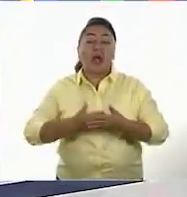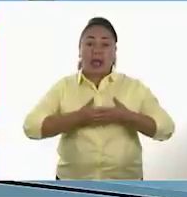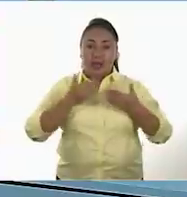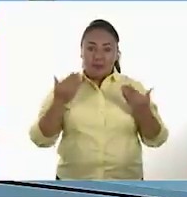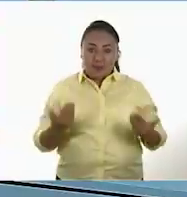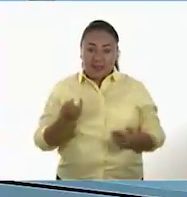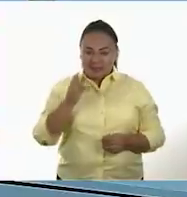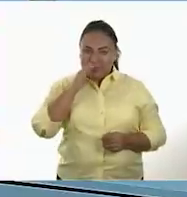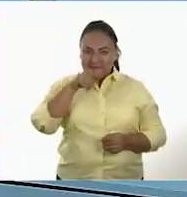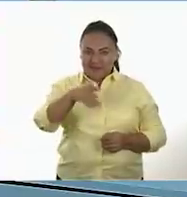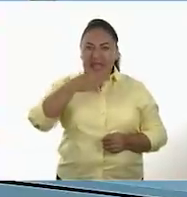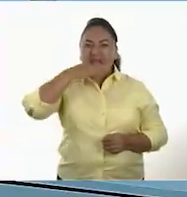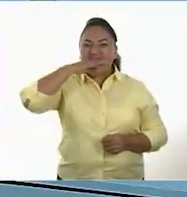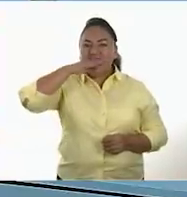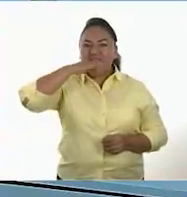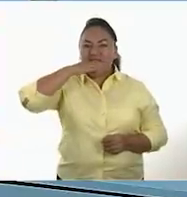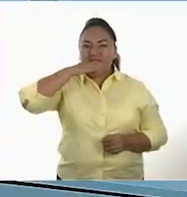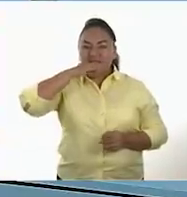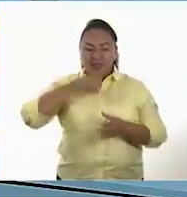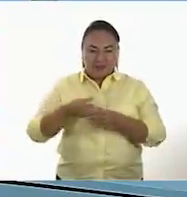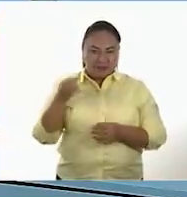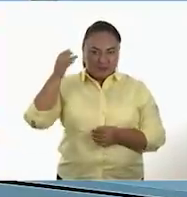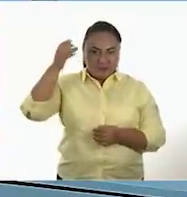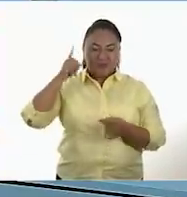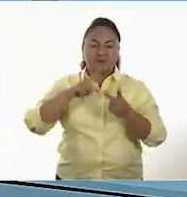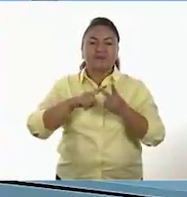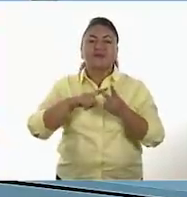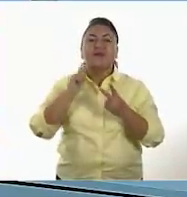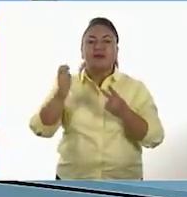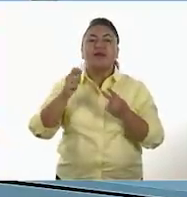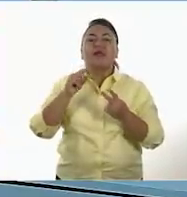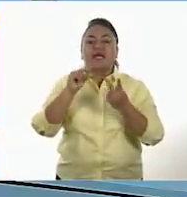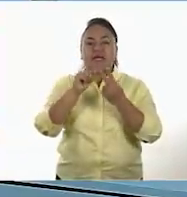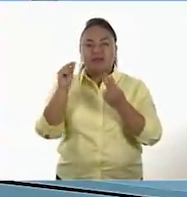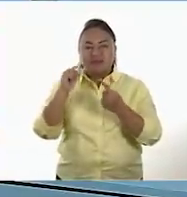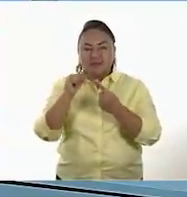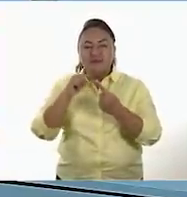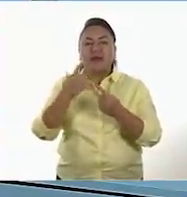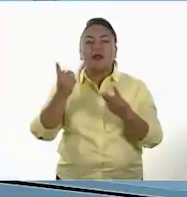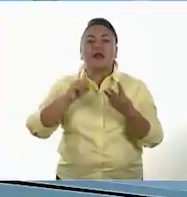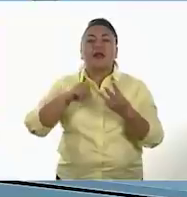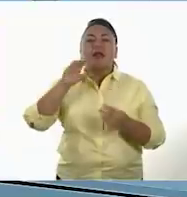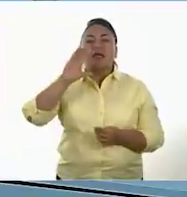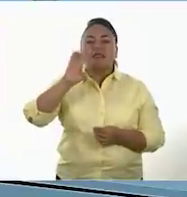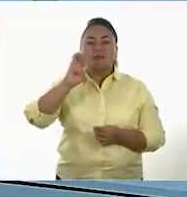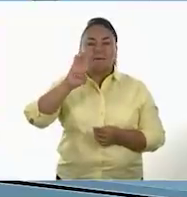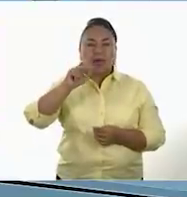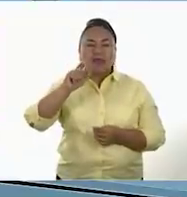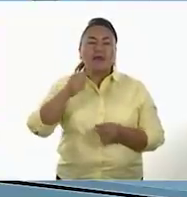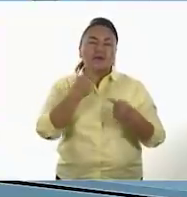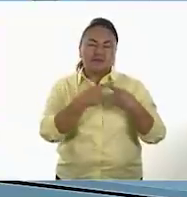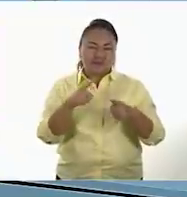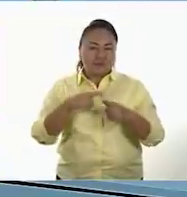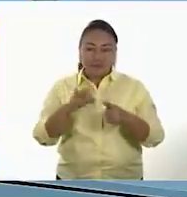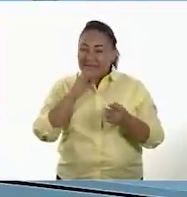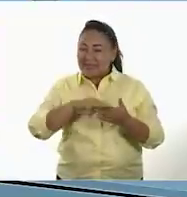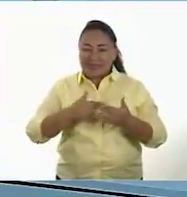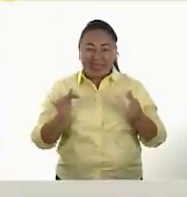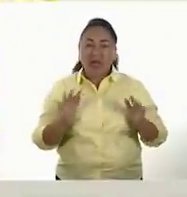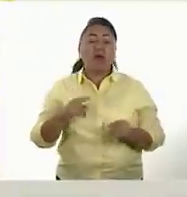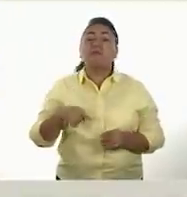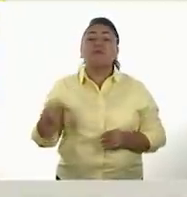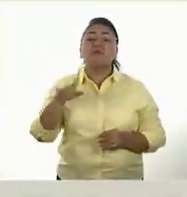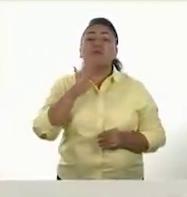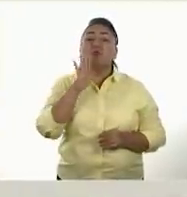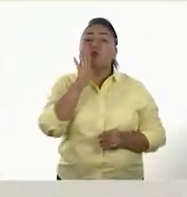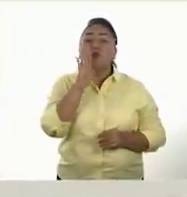cultivo de este maíz, la cebada o el trigo, entre otros, no se hubiera dado, la sociedad no hubiera